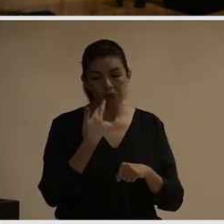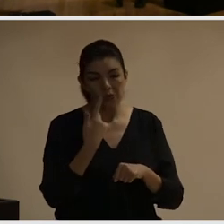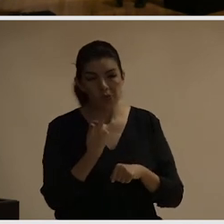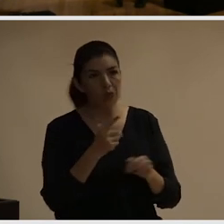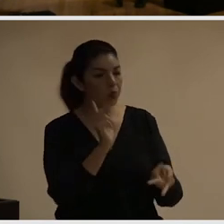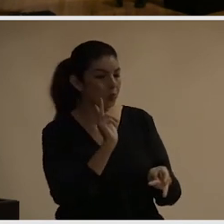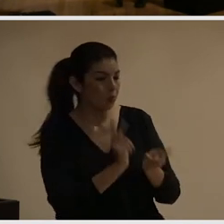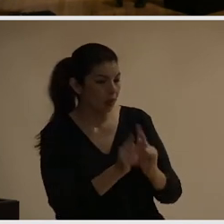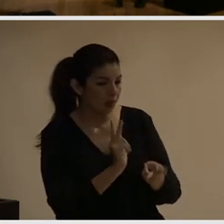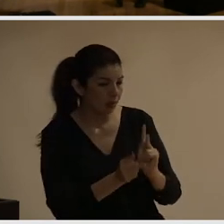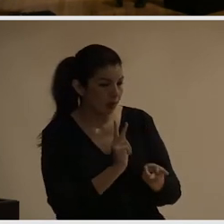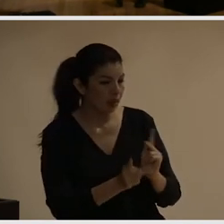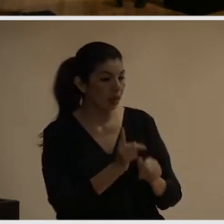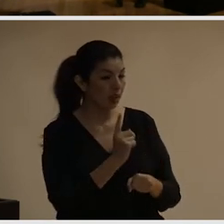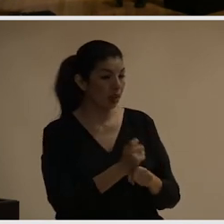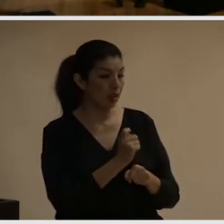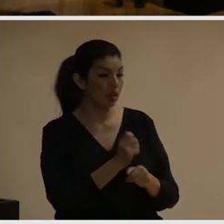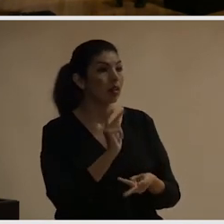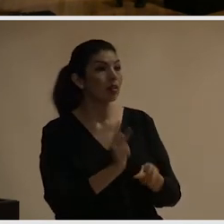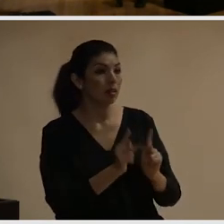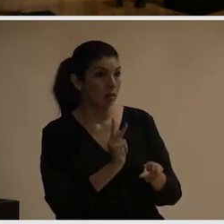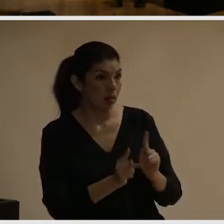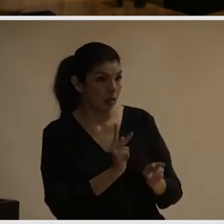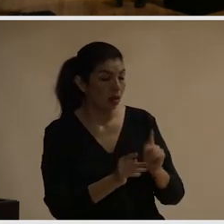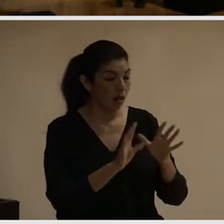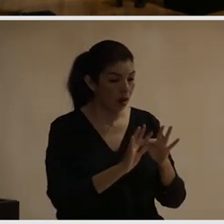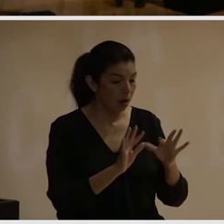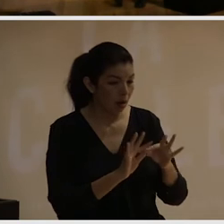no hay otra es decir hay que seguir